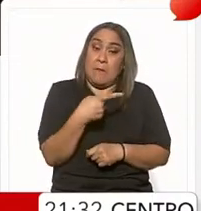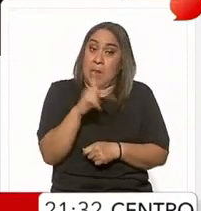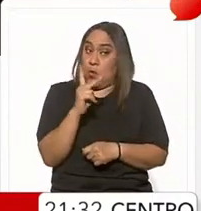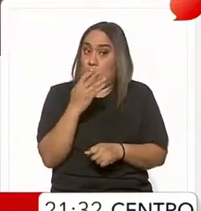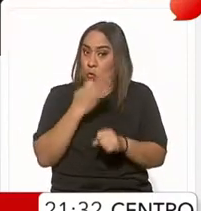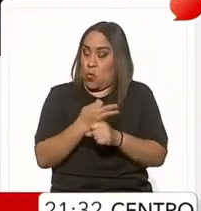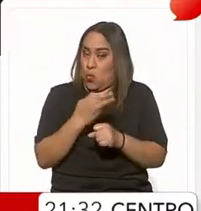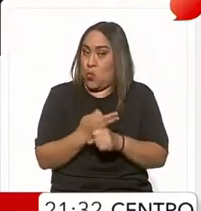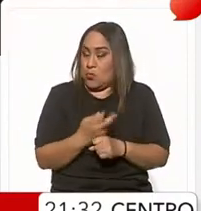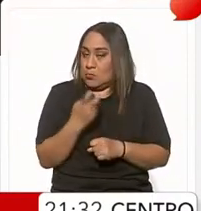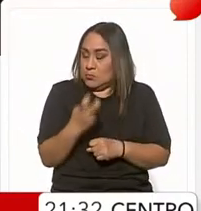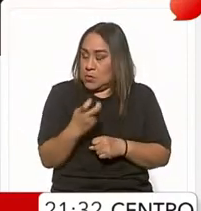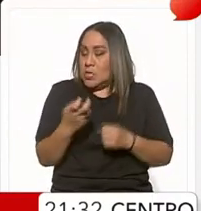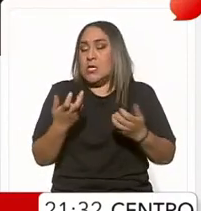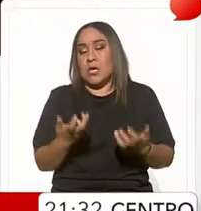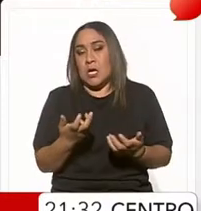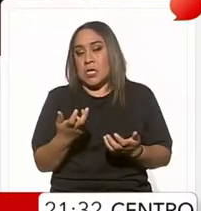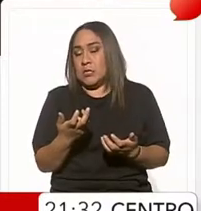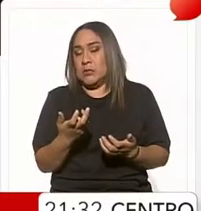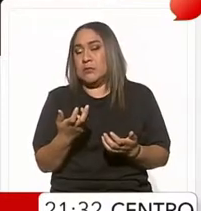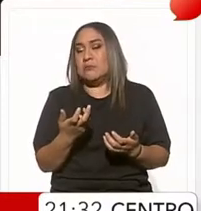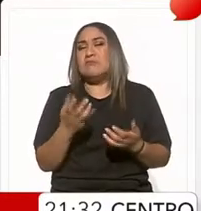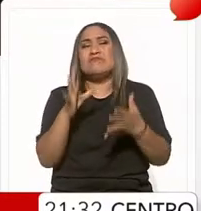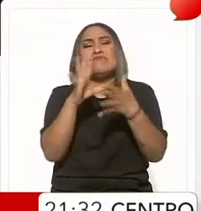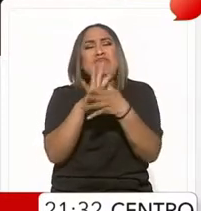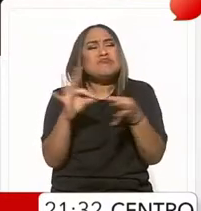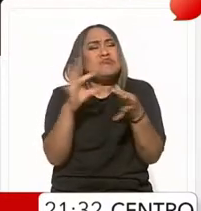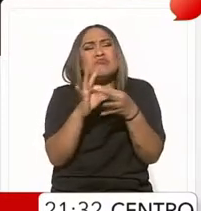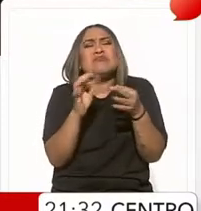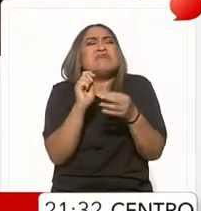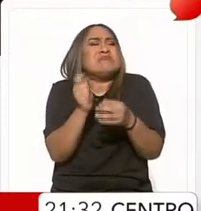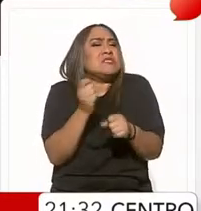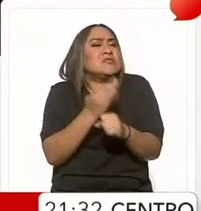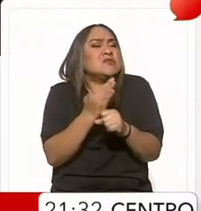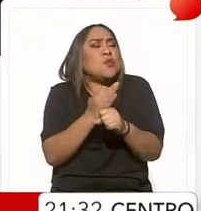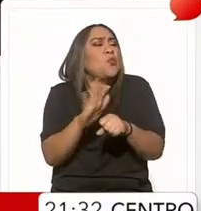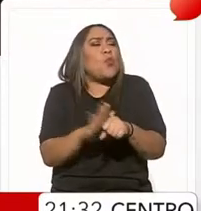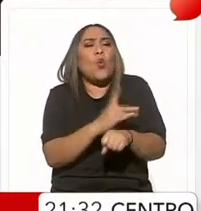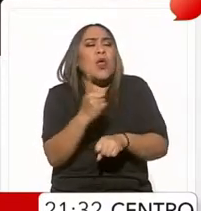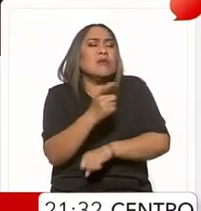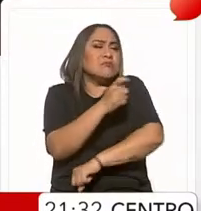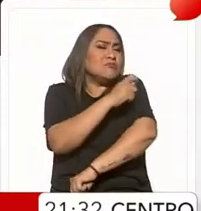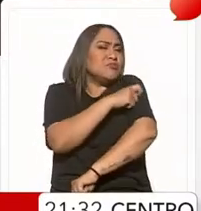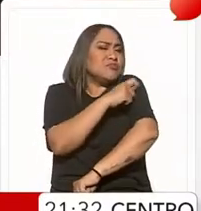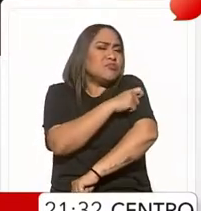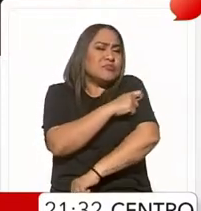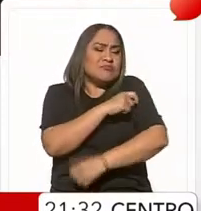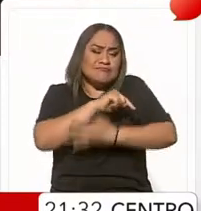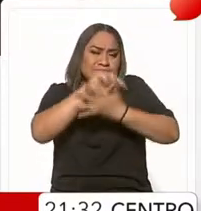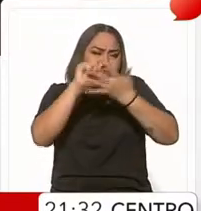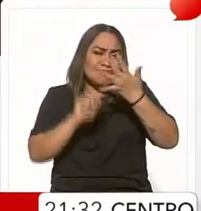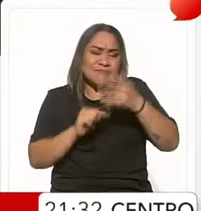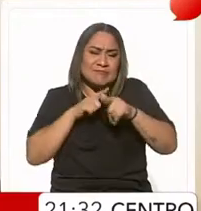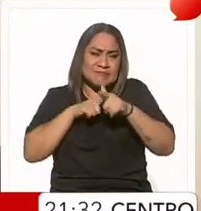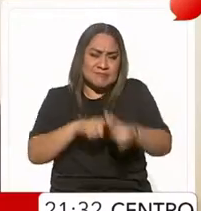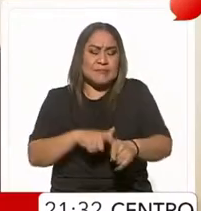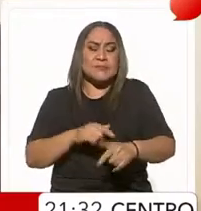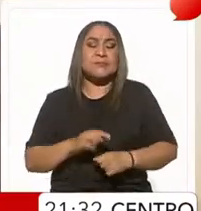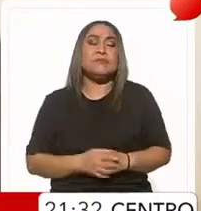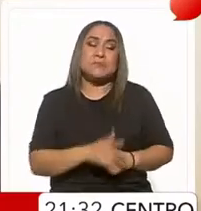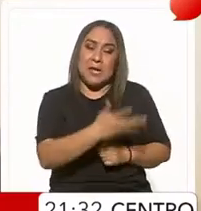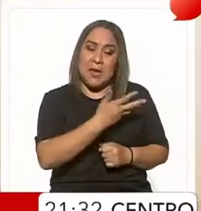momento de estar puntualizando en dónde nos encontramos. Sí, no, pues como bien dices,